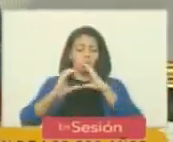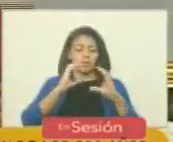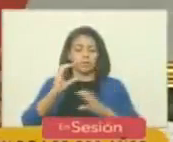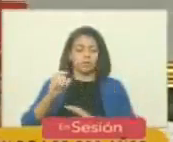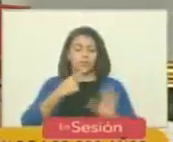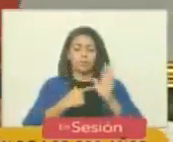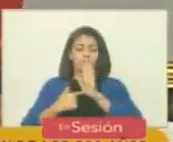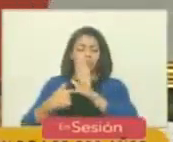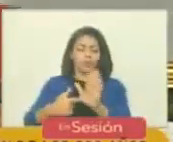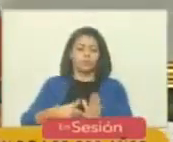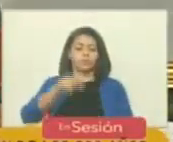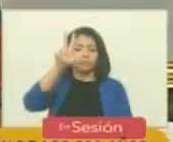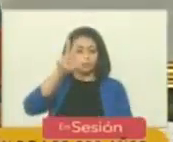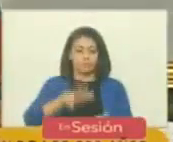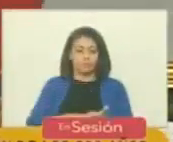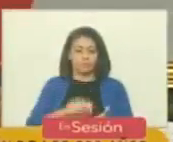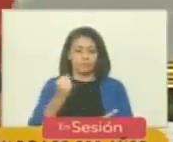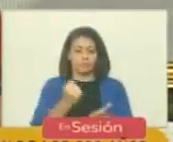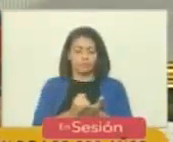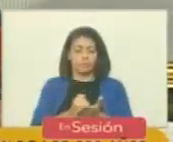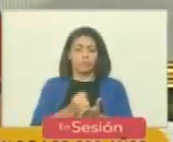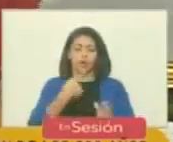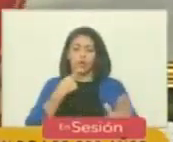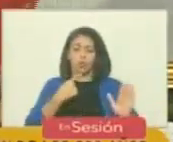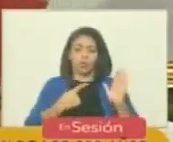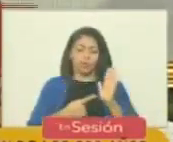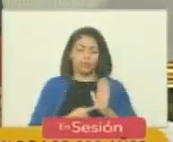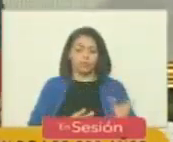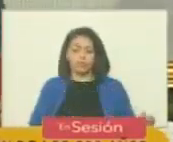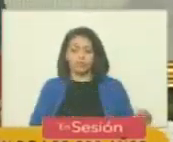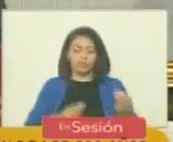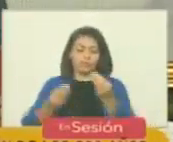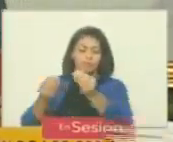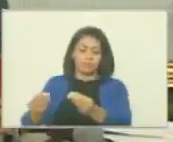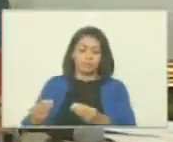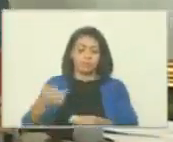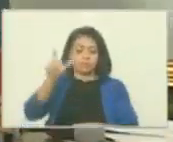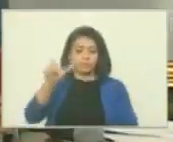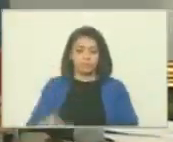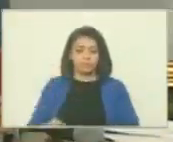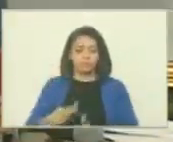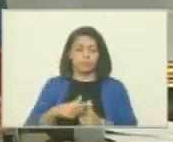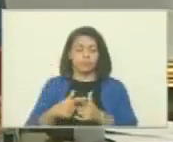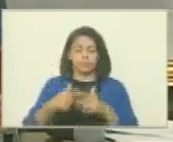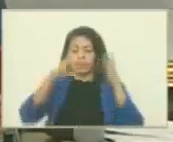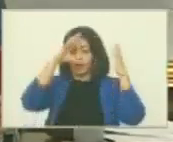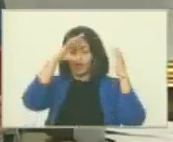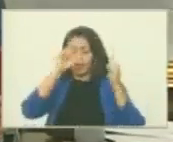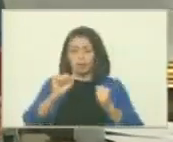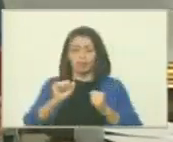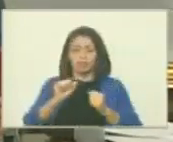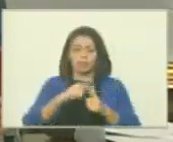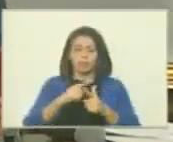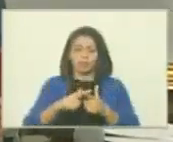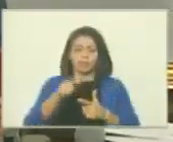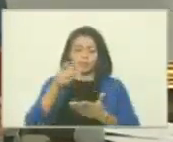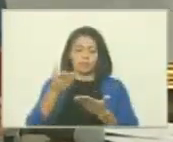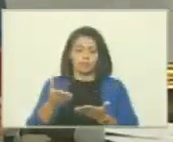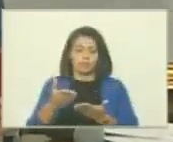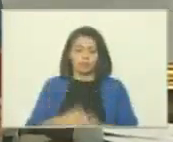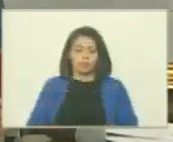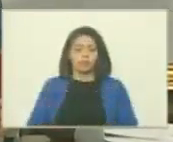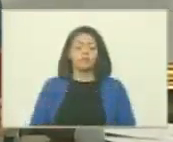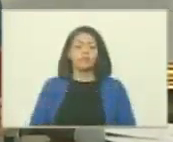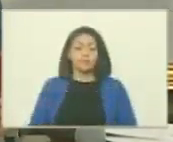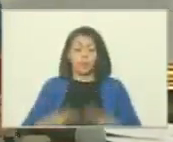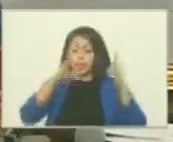publíquese y procedo en este momento a entregar al ciudadano embajador plenipotenciario de